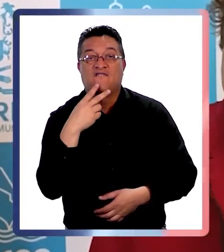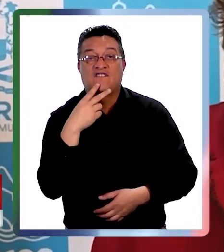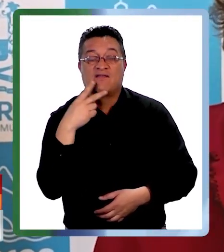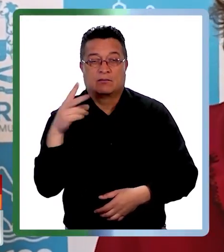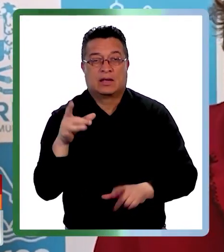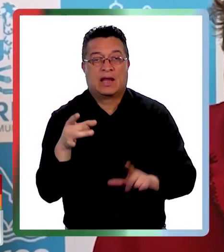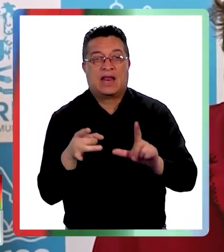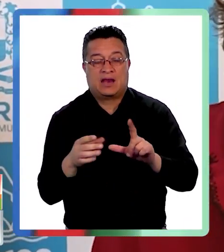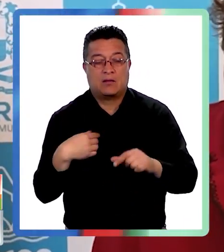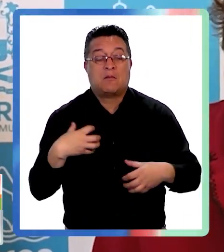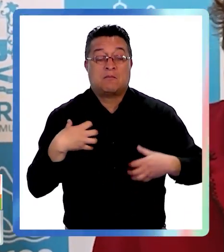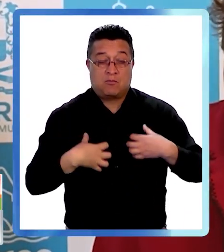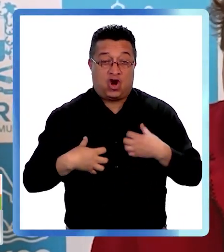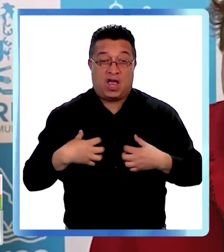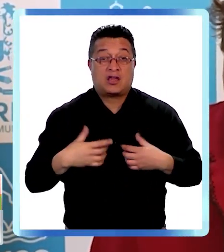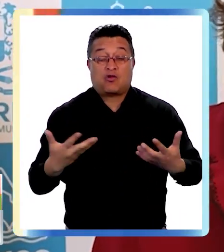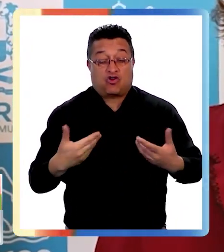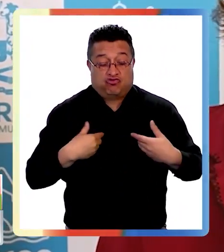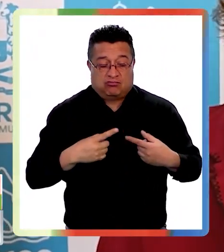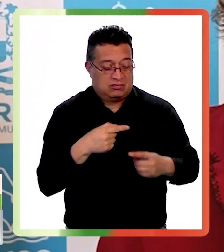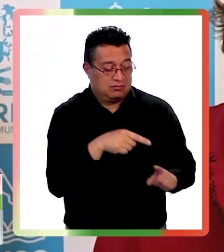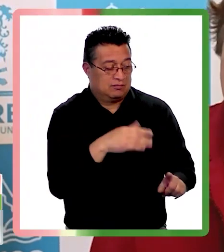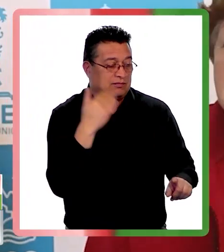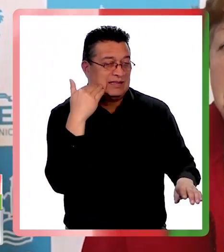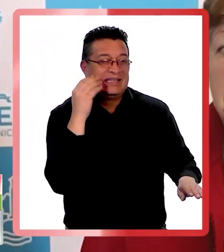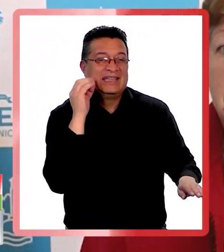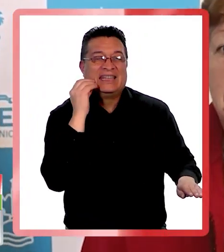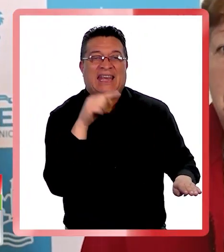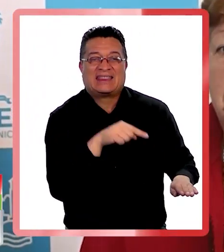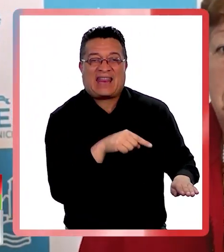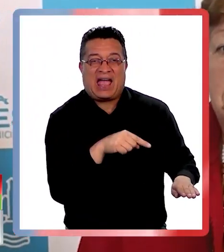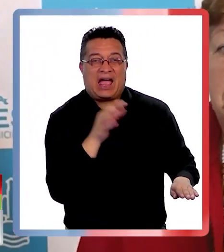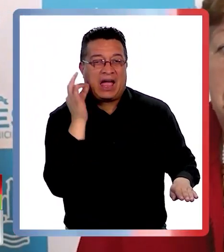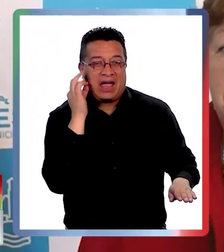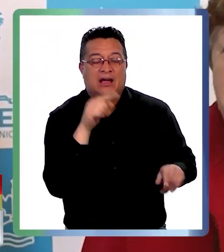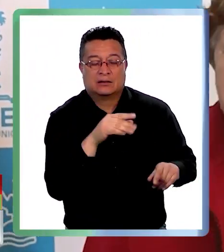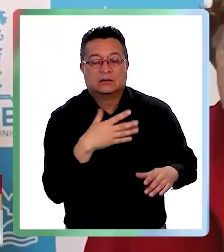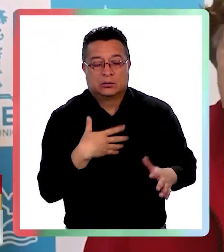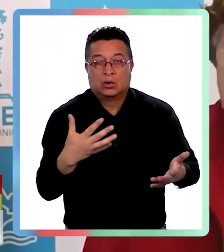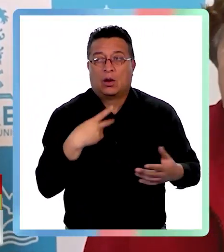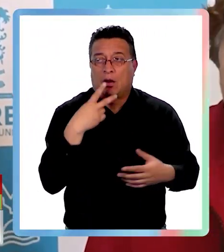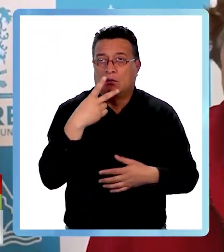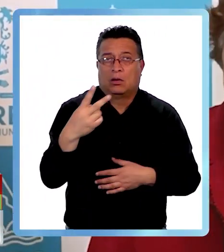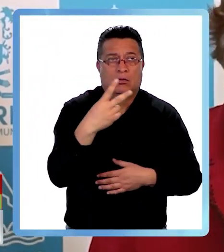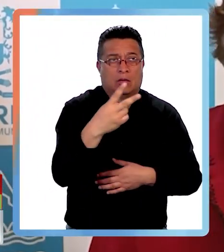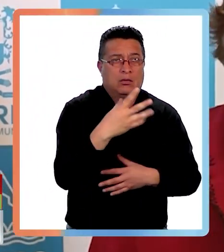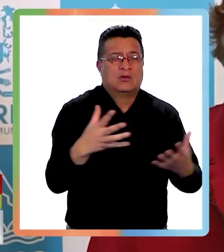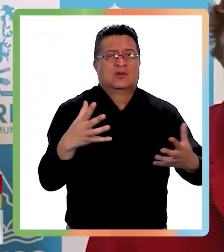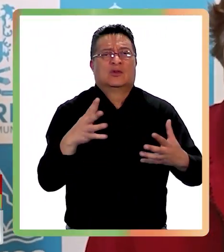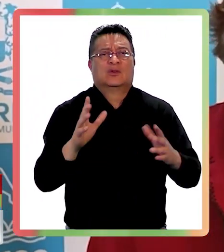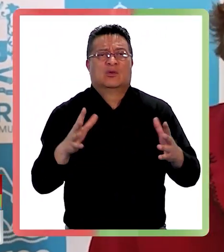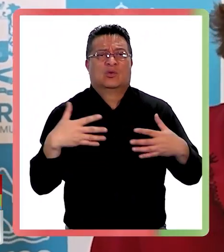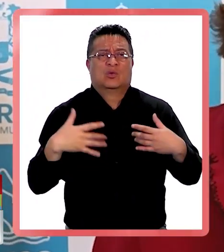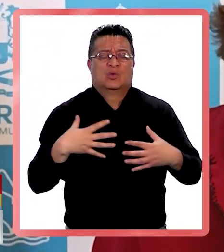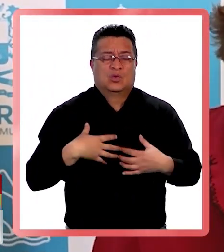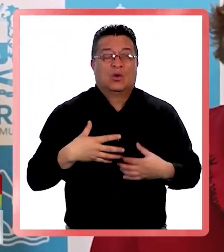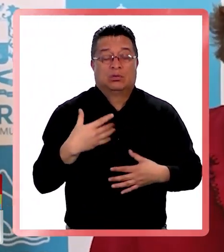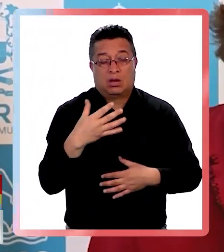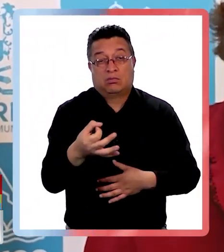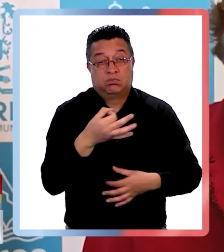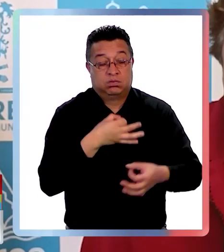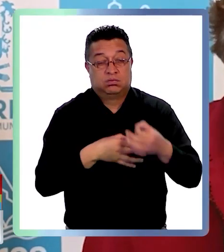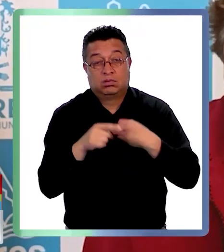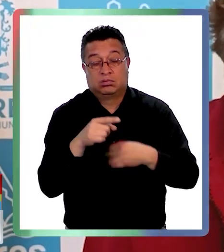molestia más que nada por mi nieta porque ella es chiquitita entonces no minimiza las cosas que pasan y lo que está pasando conmigo porque ella